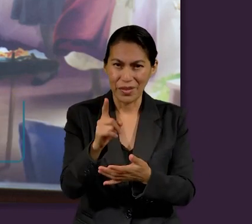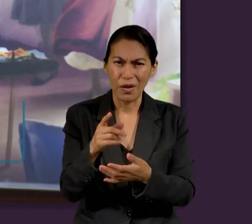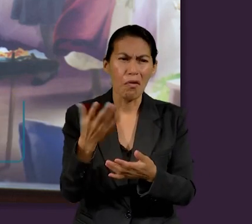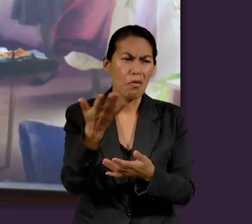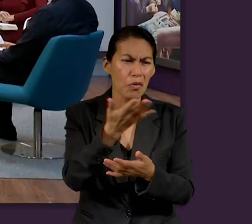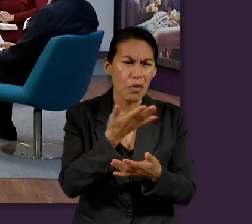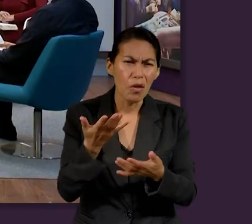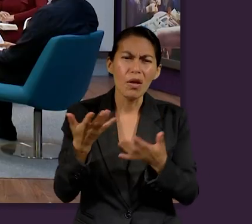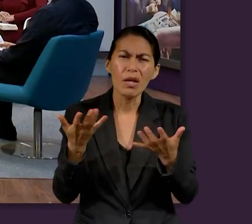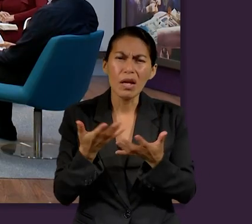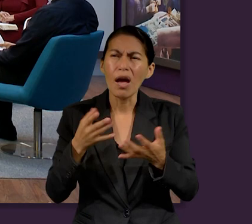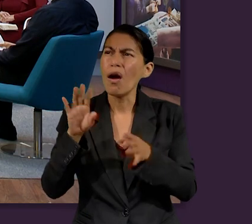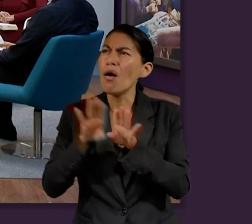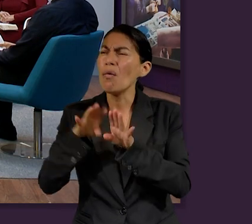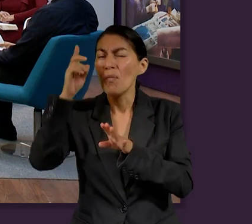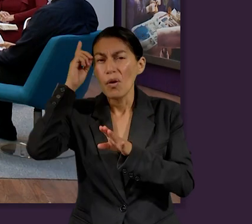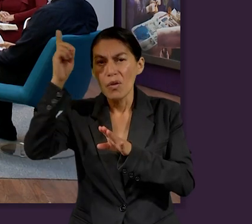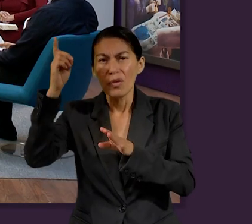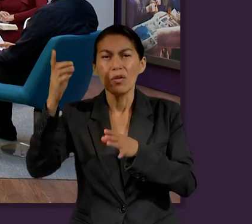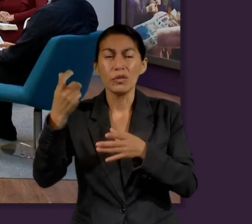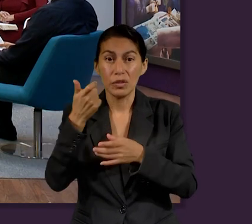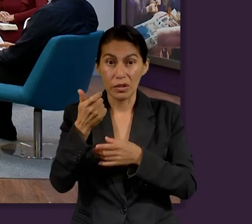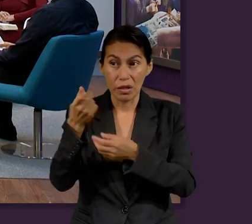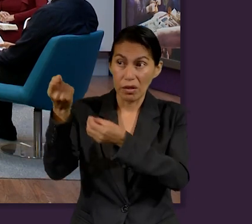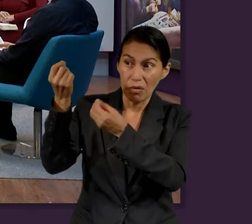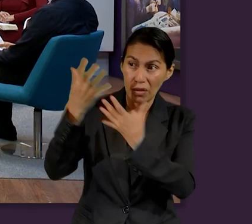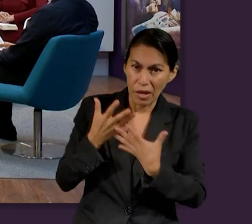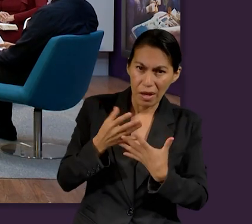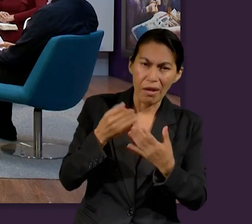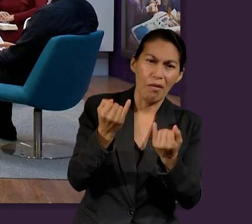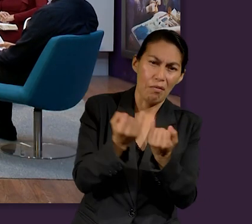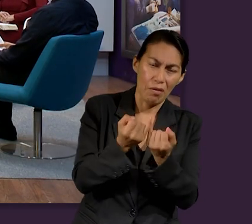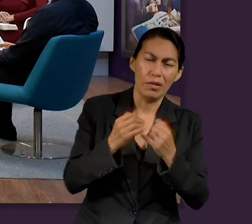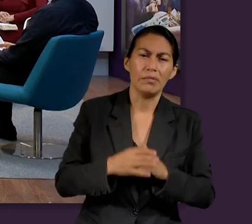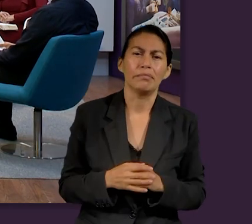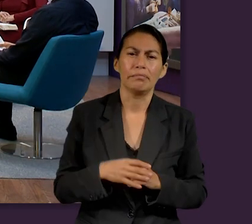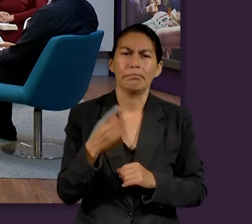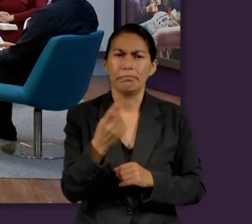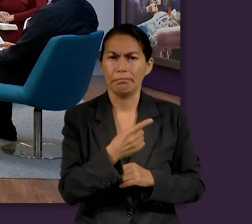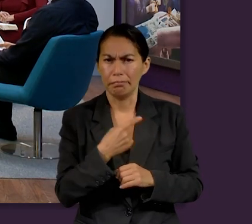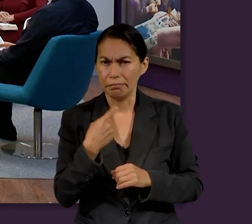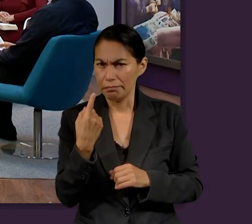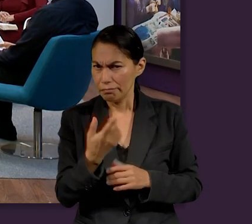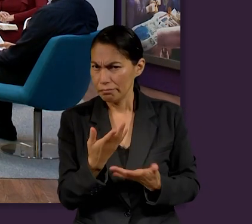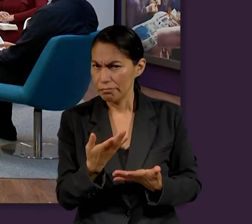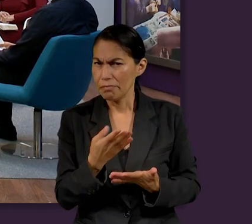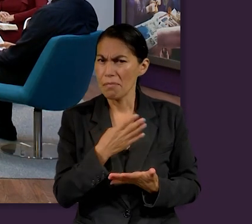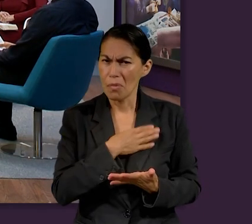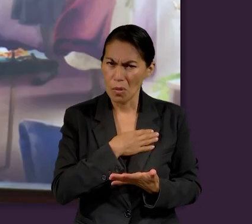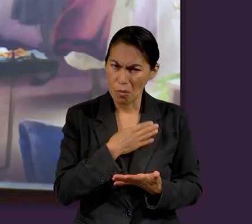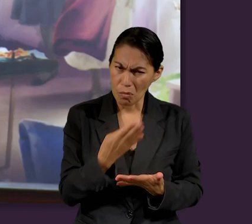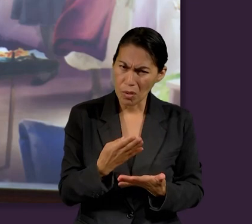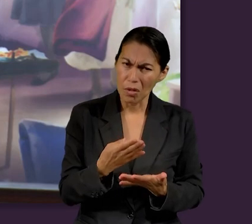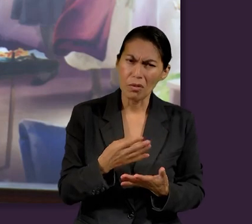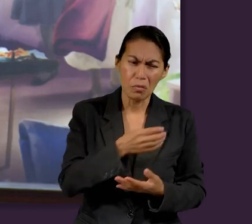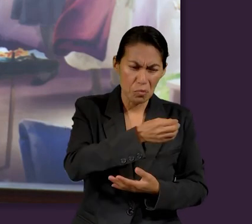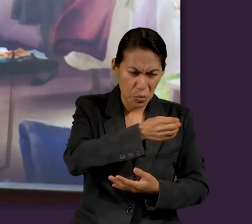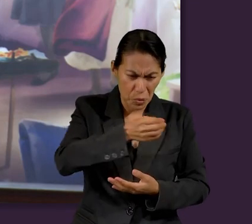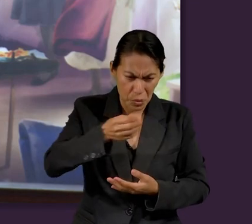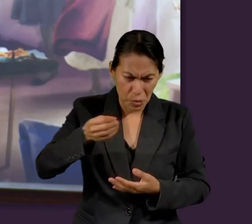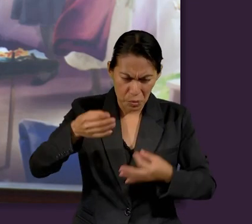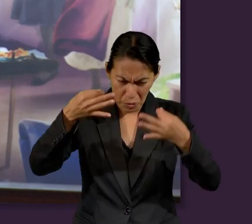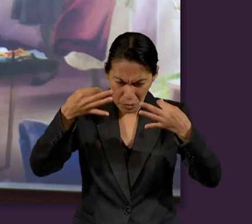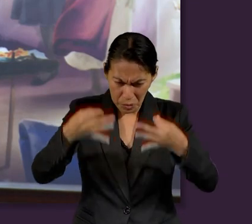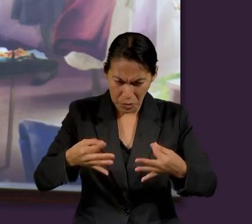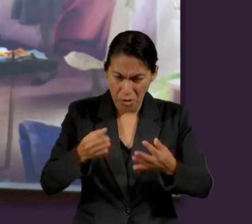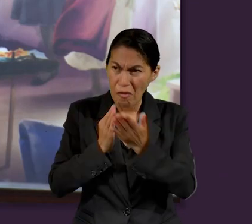aplica a los recursos temporales que Dios ha confiado a su pueblo, como es el dinero. Entonces aquí aplica a nosotros ser buenos mayordomos